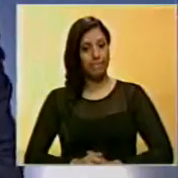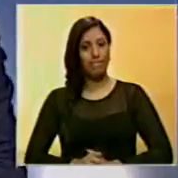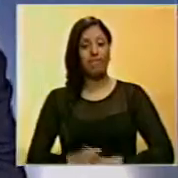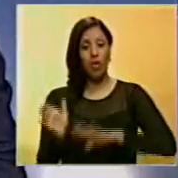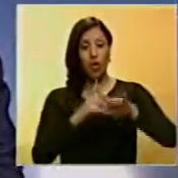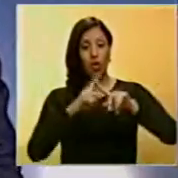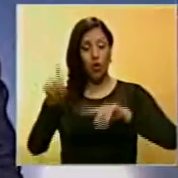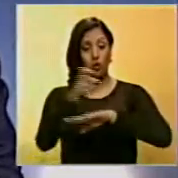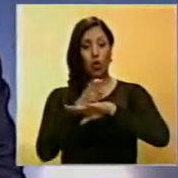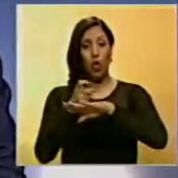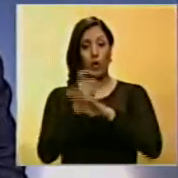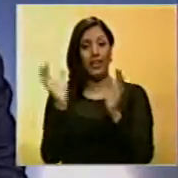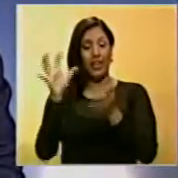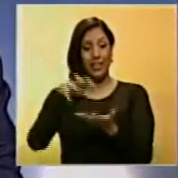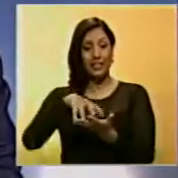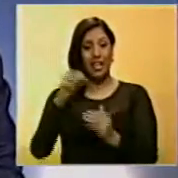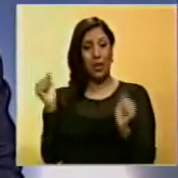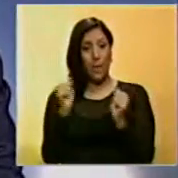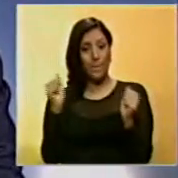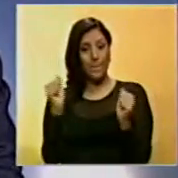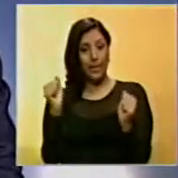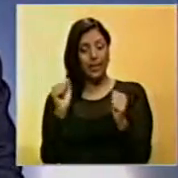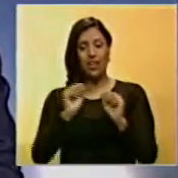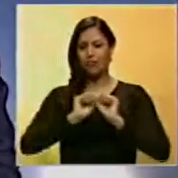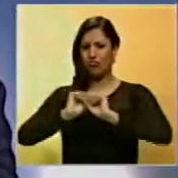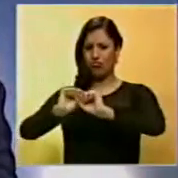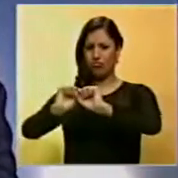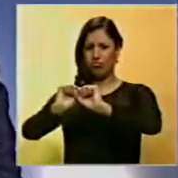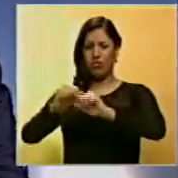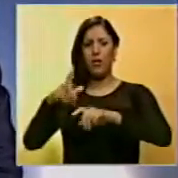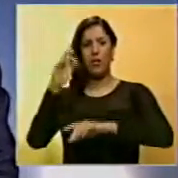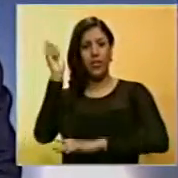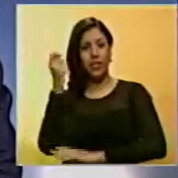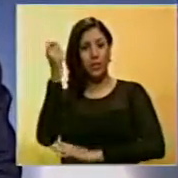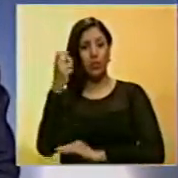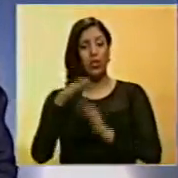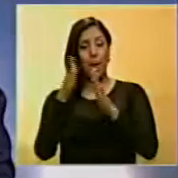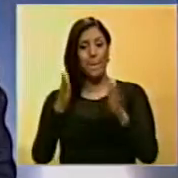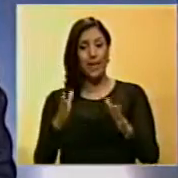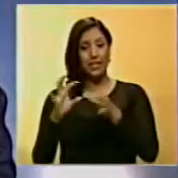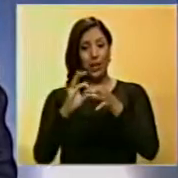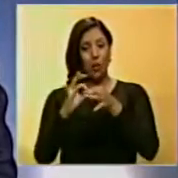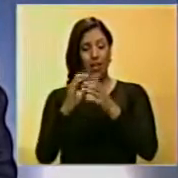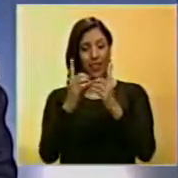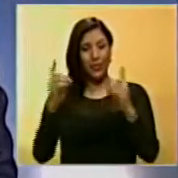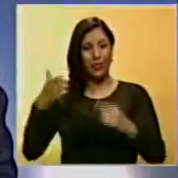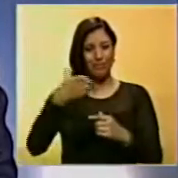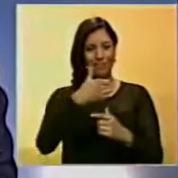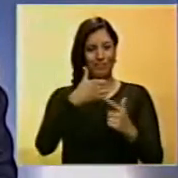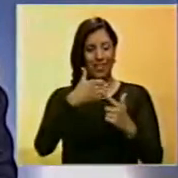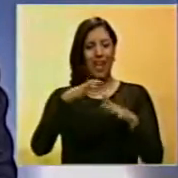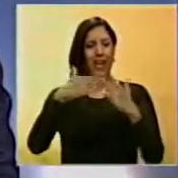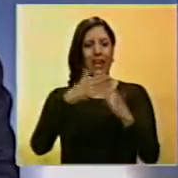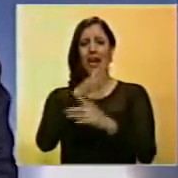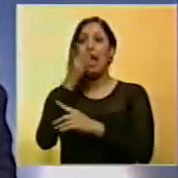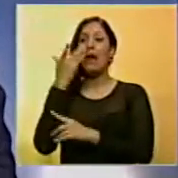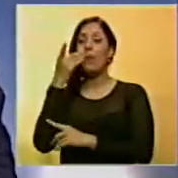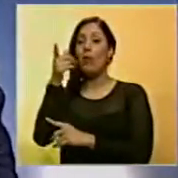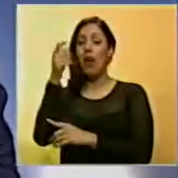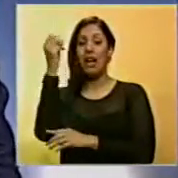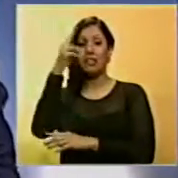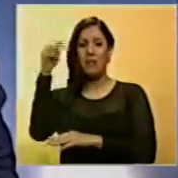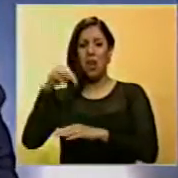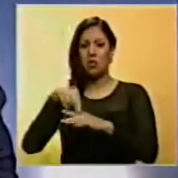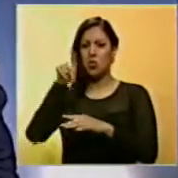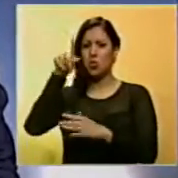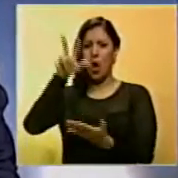El gobernador del Estado de Mérida, Alexis Ramírez, rechazó la acción de los diputados de la Mesa de la Unidad Democrática ante la Asamblea Nacional de no aprobar el decreto de